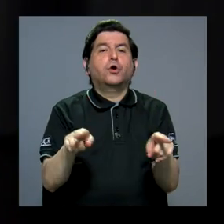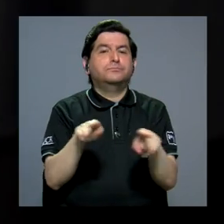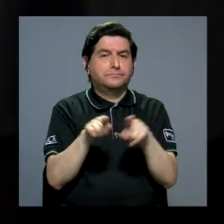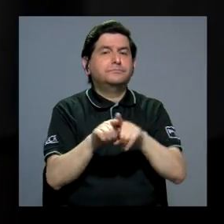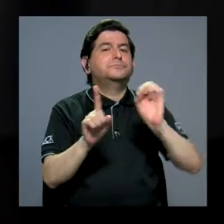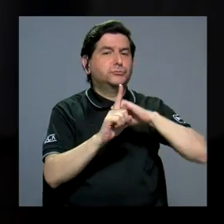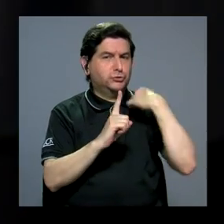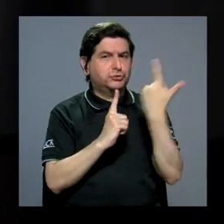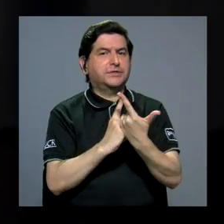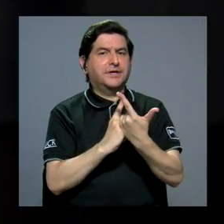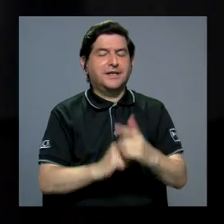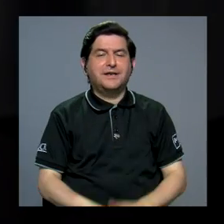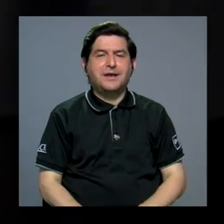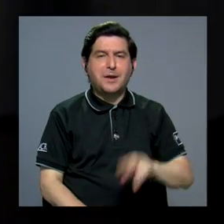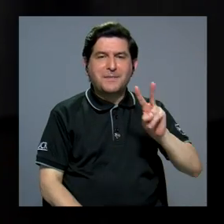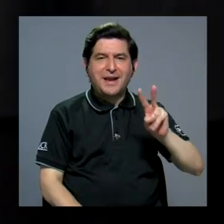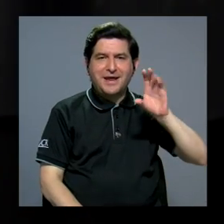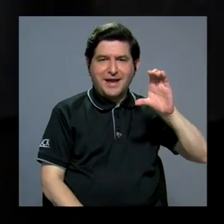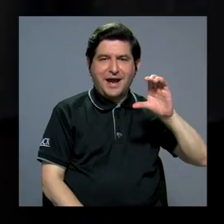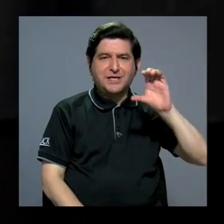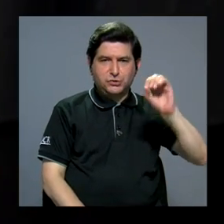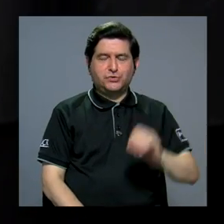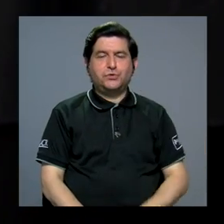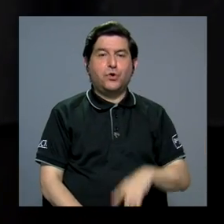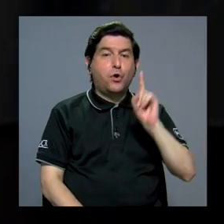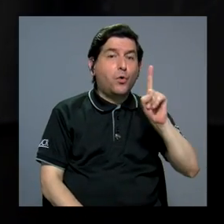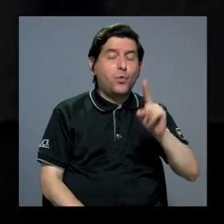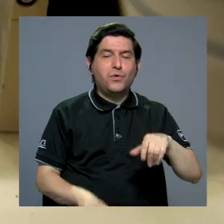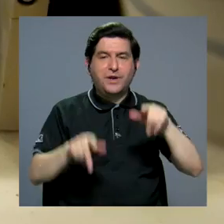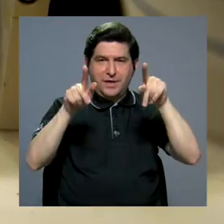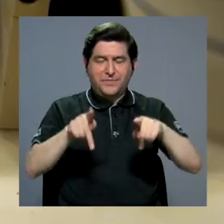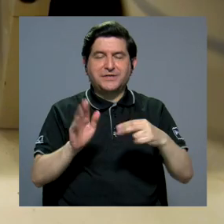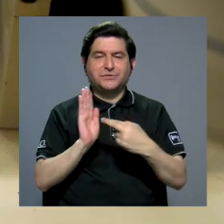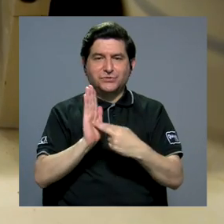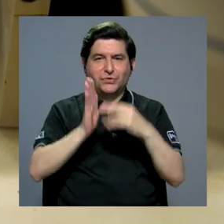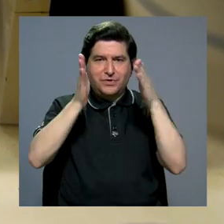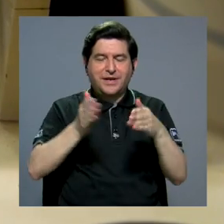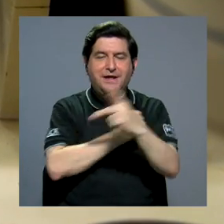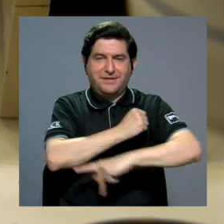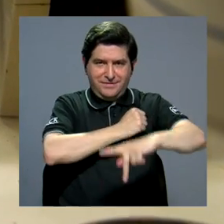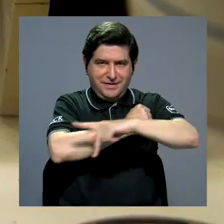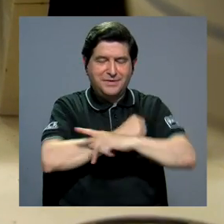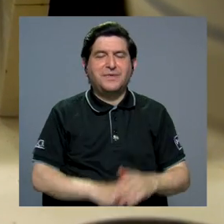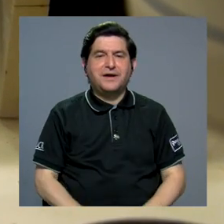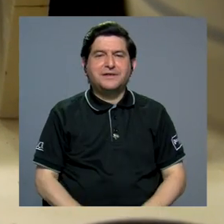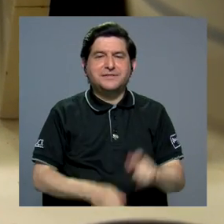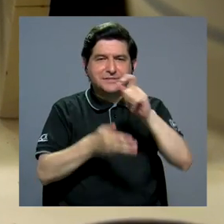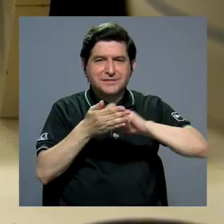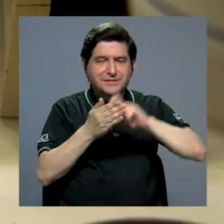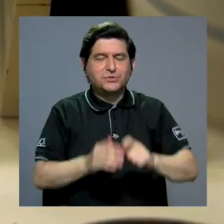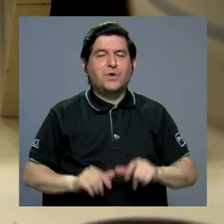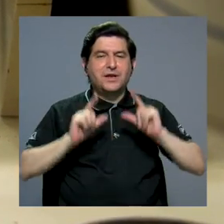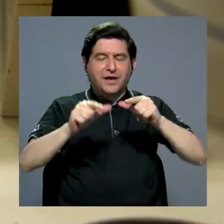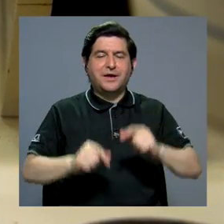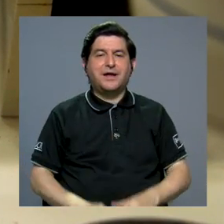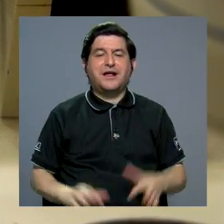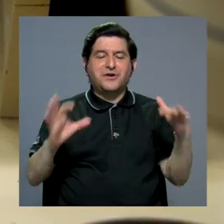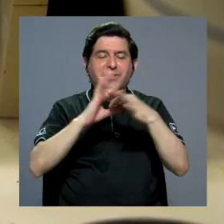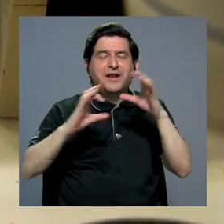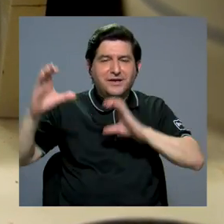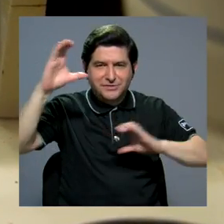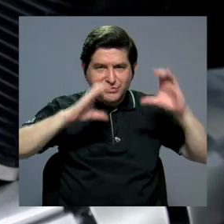también social. Valeria Castro Obando fue una de las representantes del país en la Academia de Residuos para